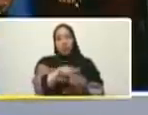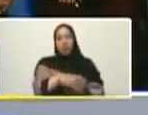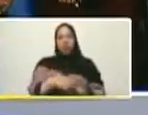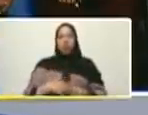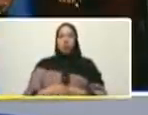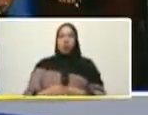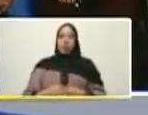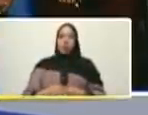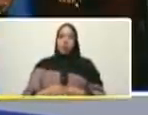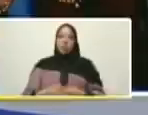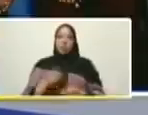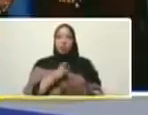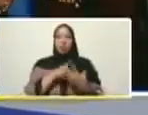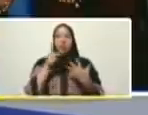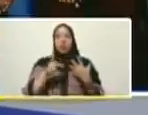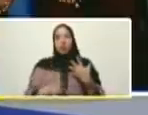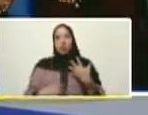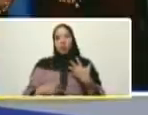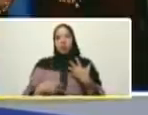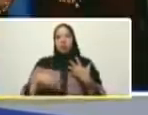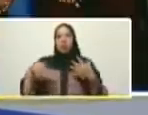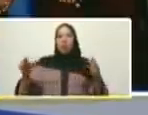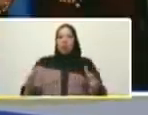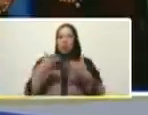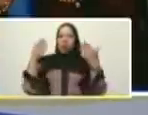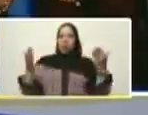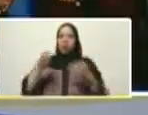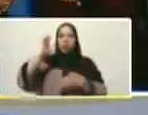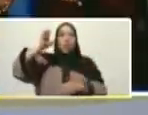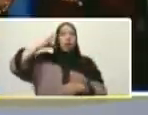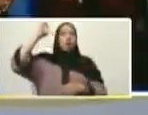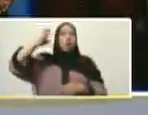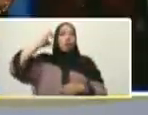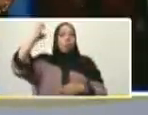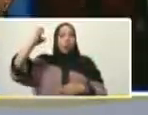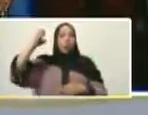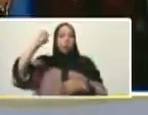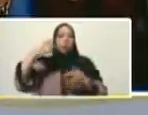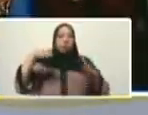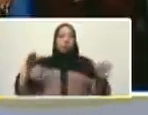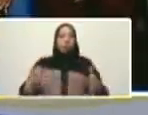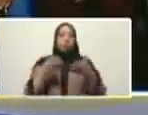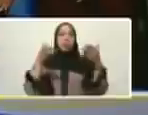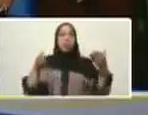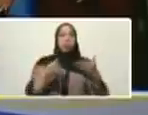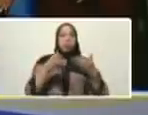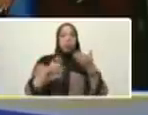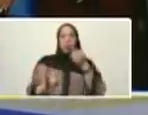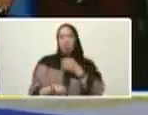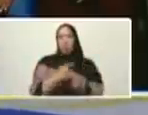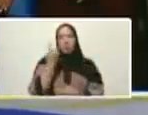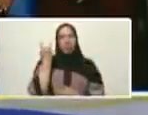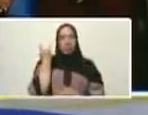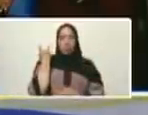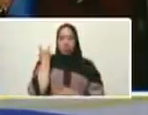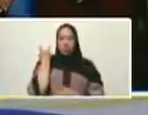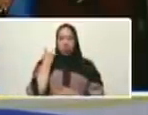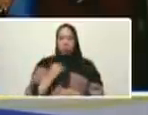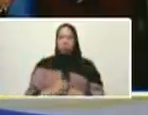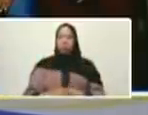pregona occidente en el mundo una democracia burguesa falsa absolutamente